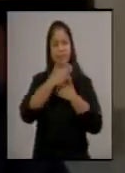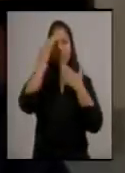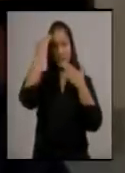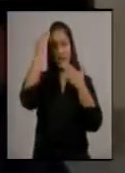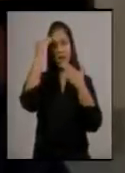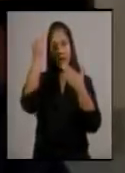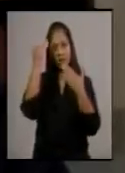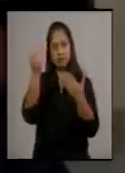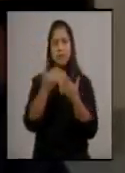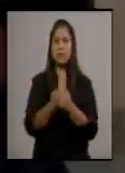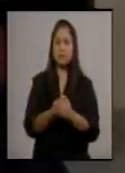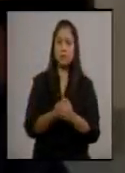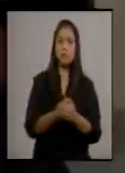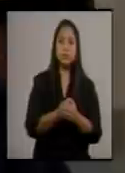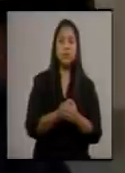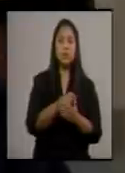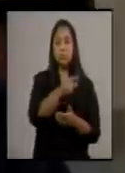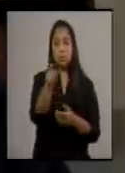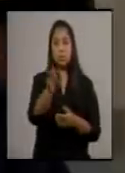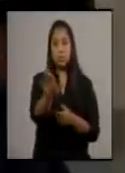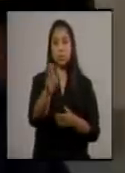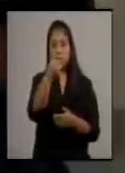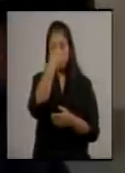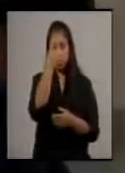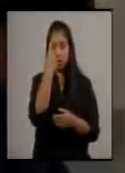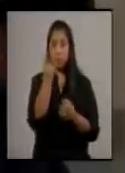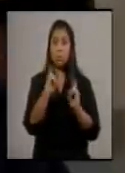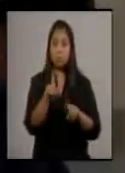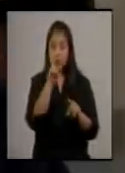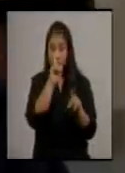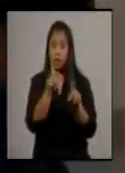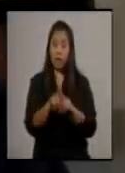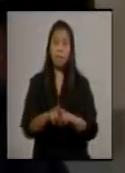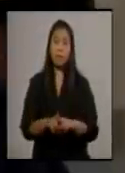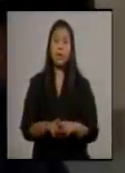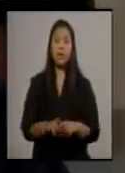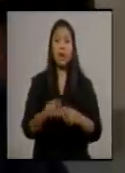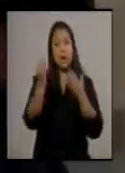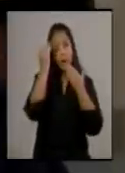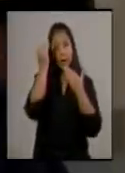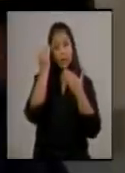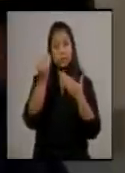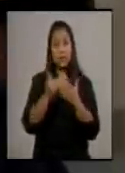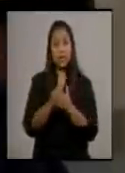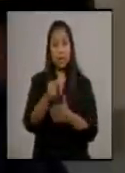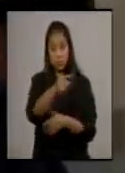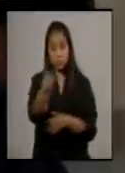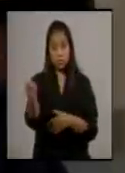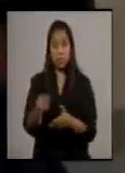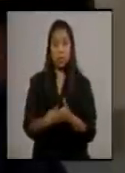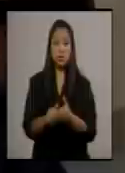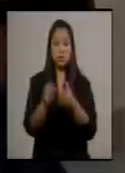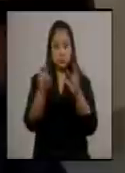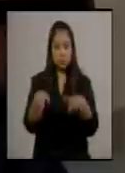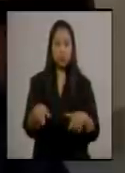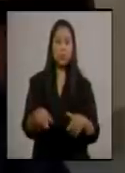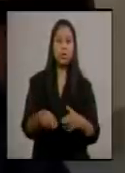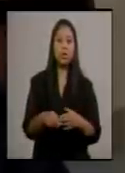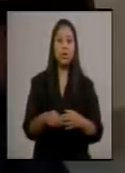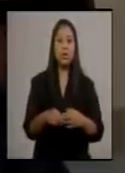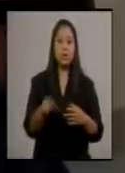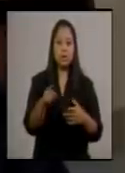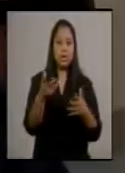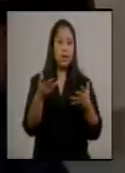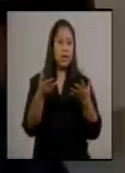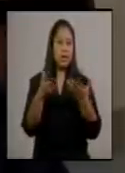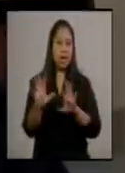todo lo que han hecho. Pero sobre todo también agradecerles a ustedes, a las personas que